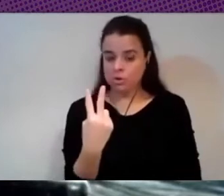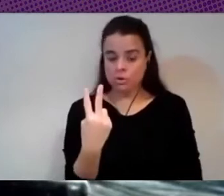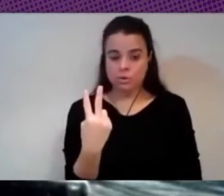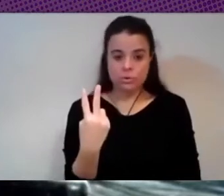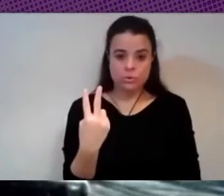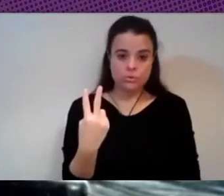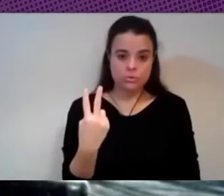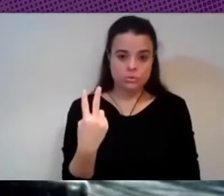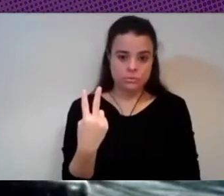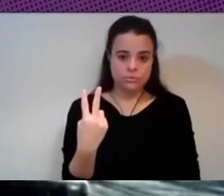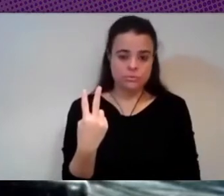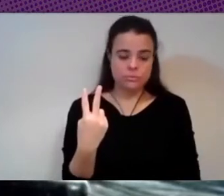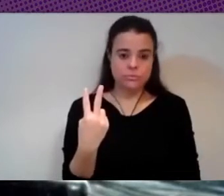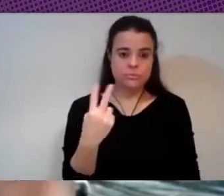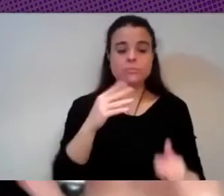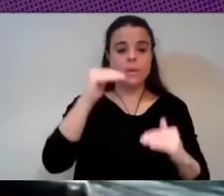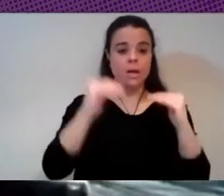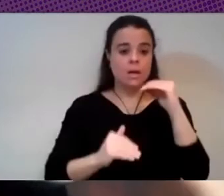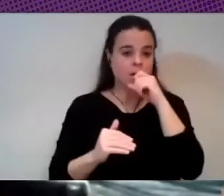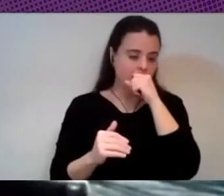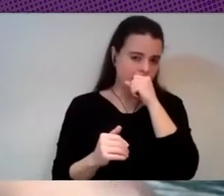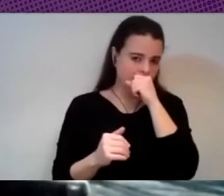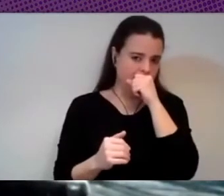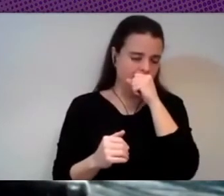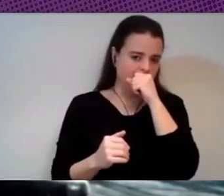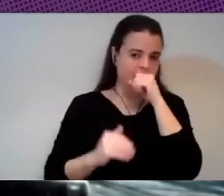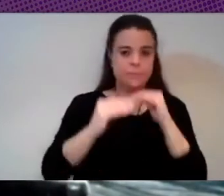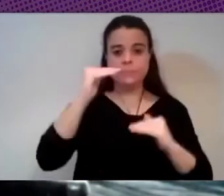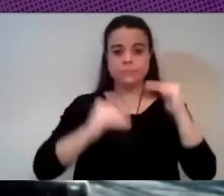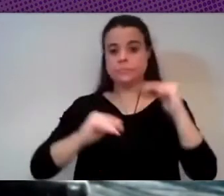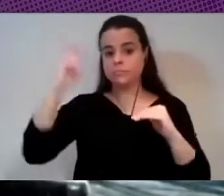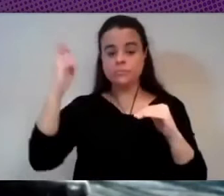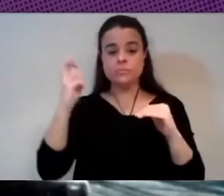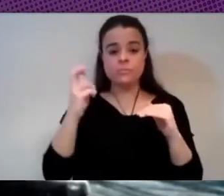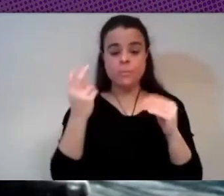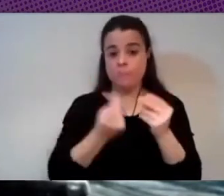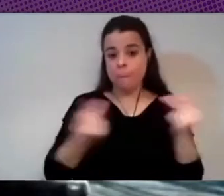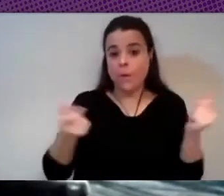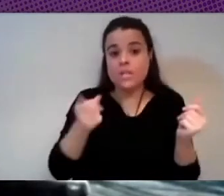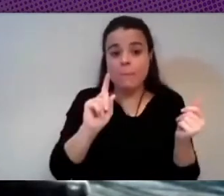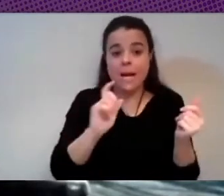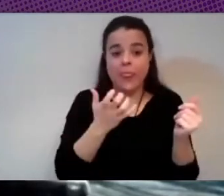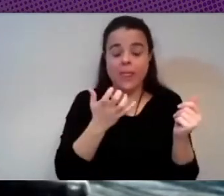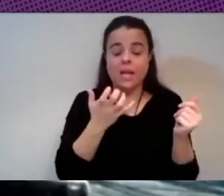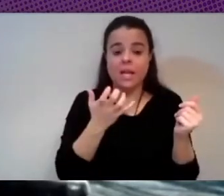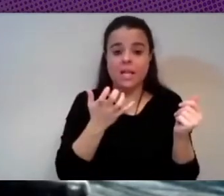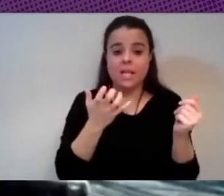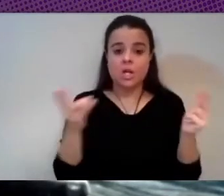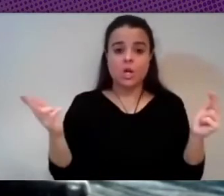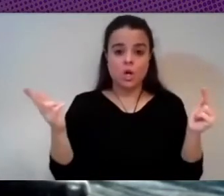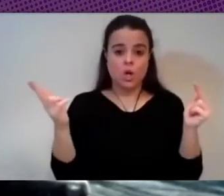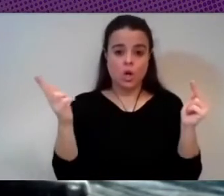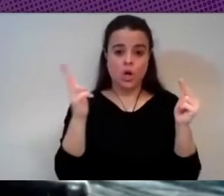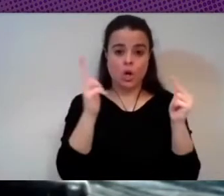otras brechas no desaparecen y un nivel de conectividad obviamente donde el público puede jugar como decía tanto